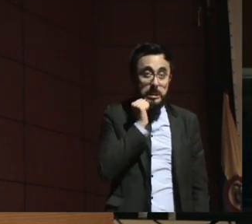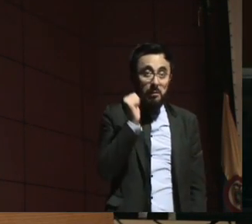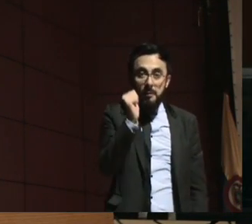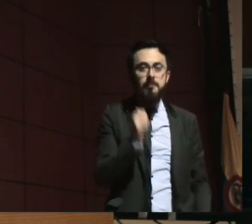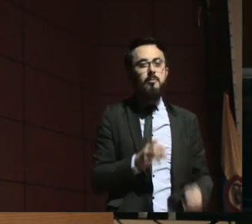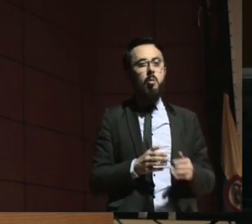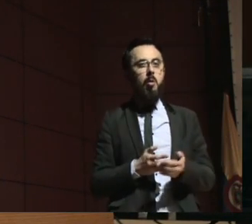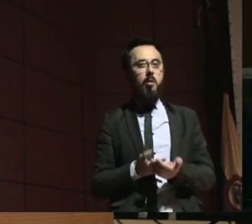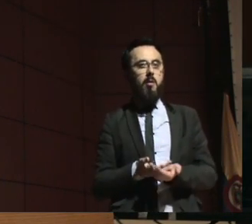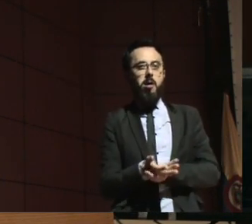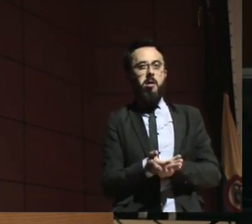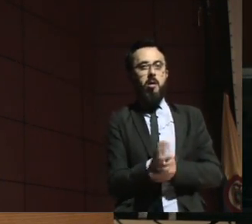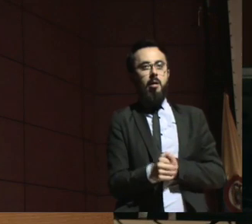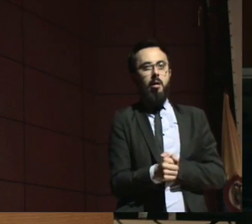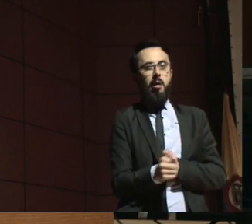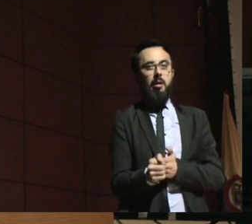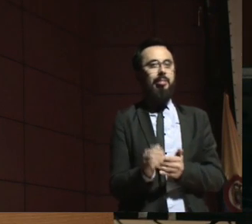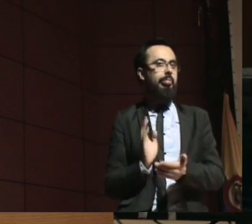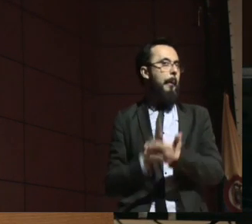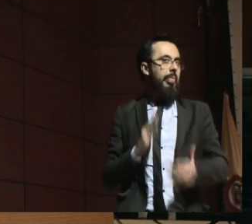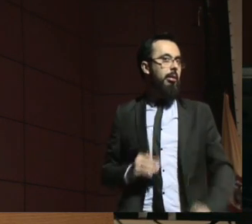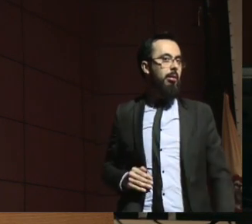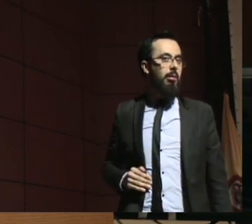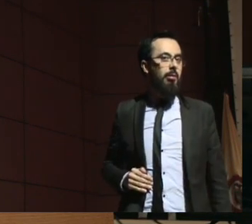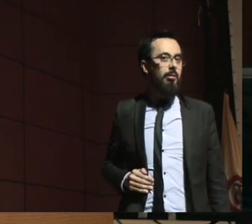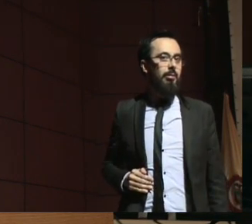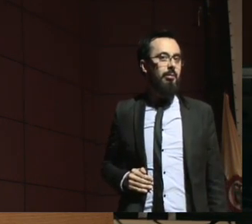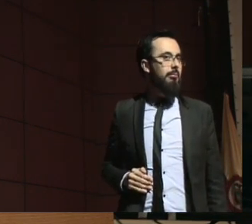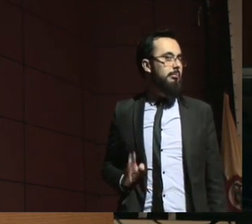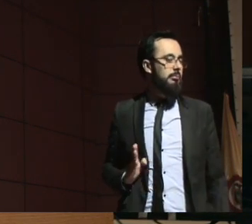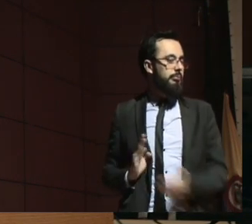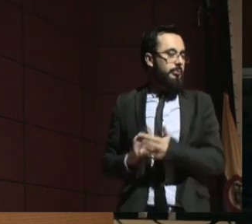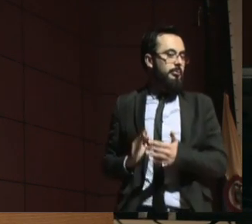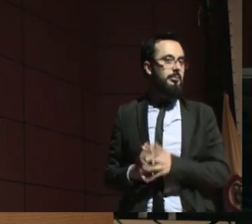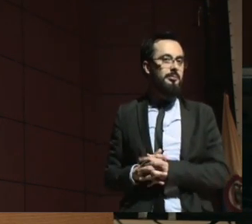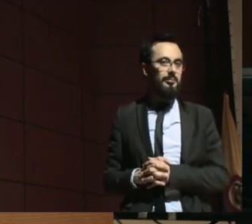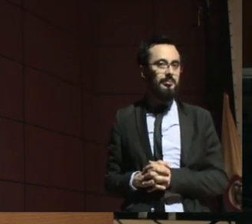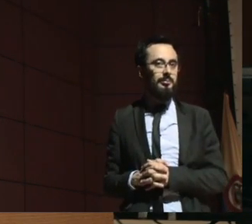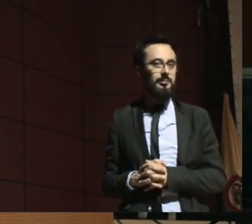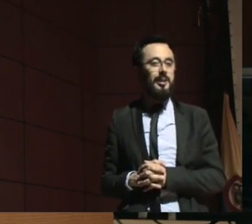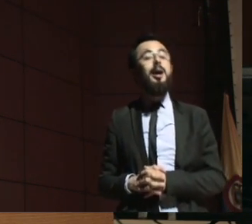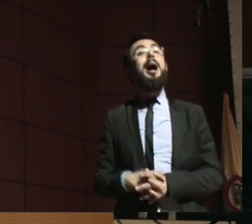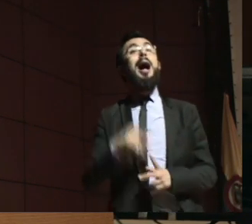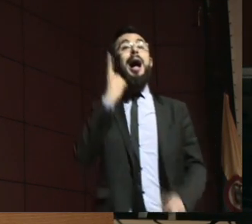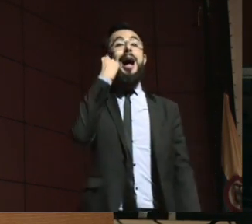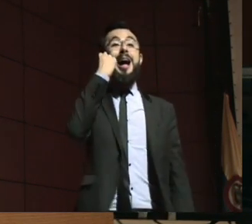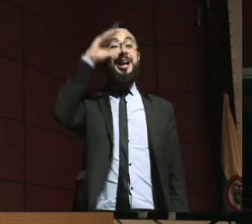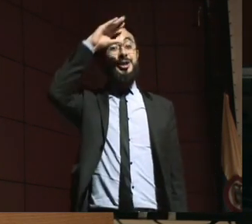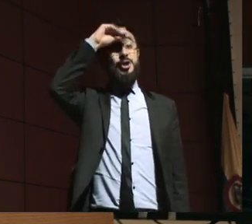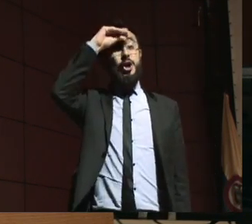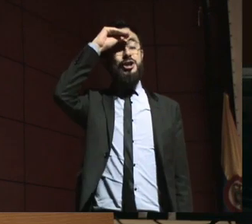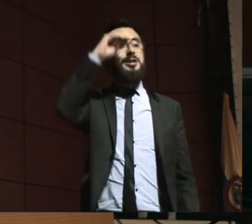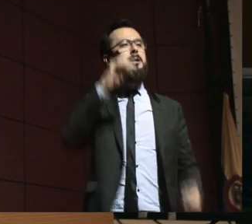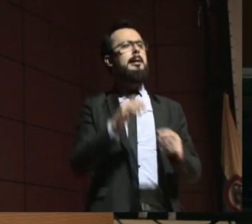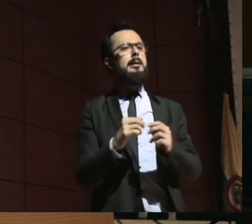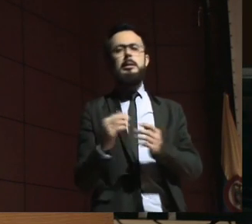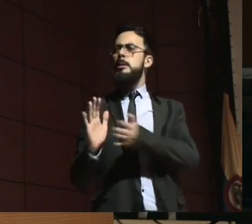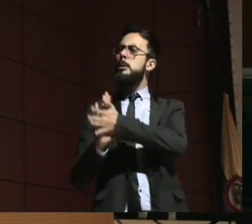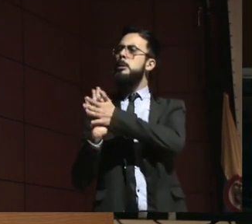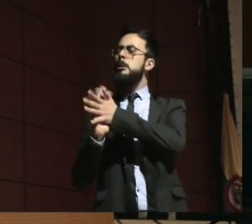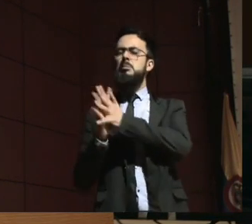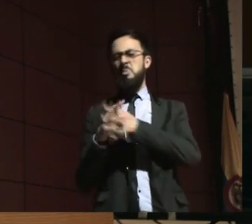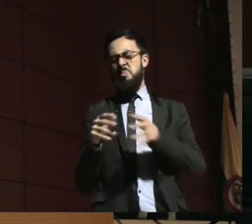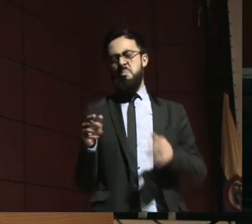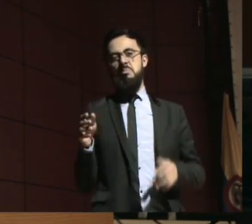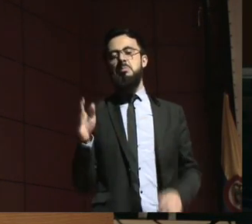general no tiene por qué saberlo todo. Ellos les ponen esos requisitos. Anoche nos contaban, para